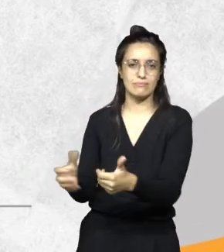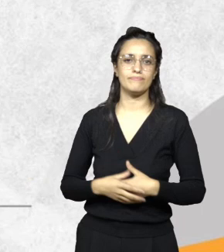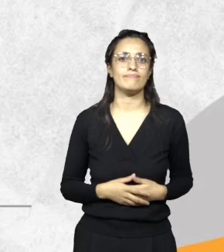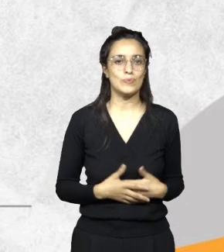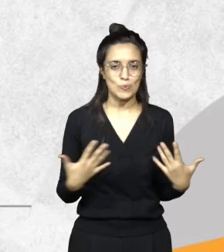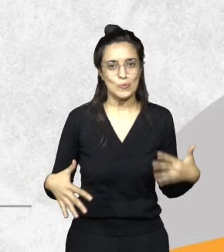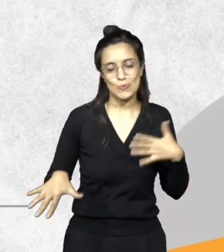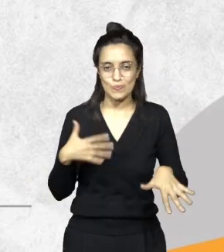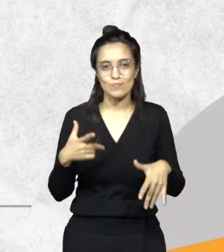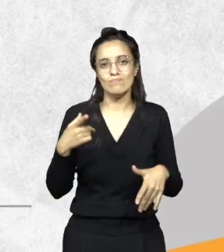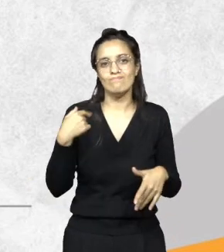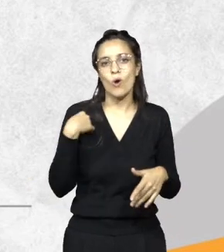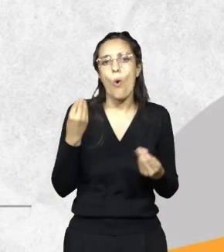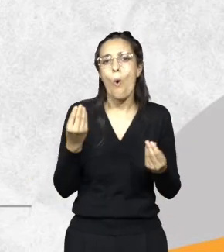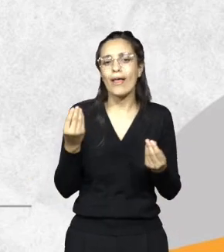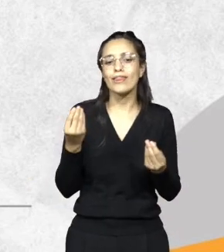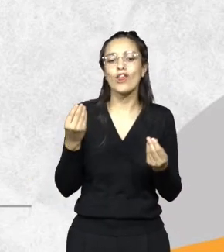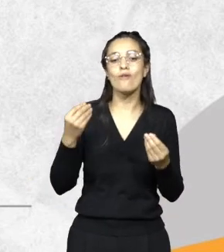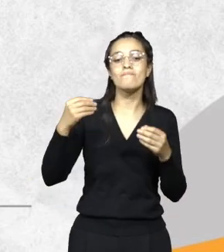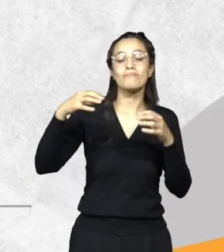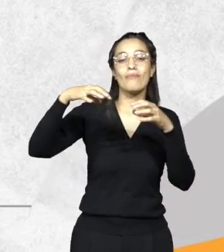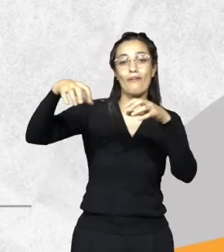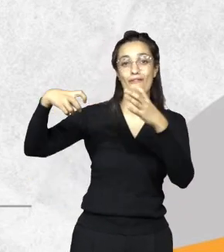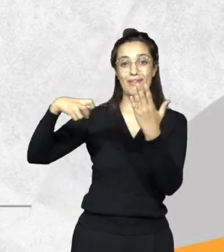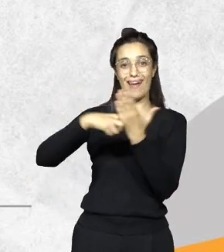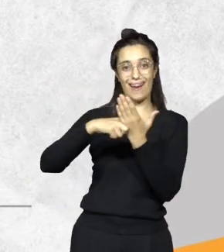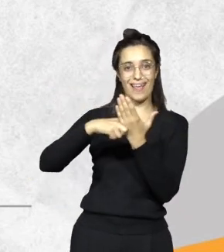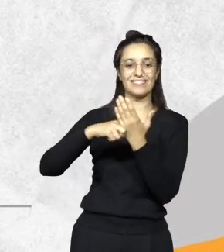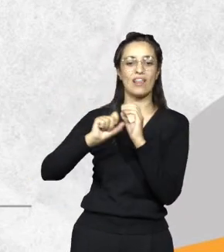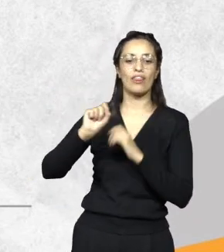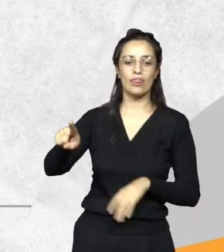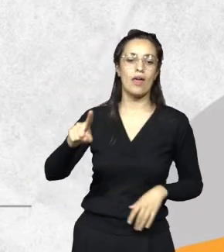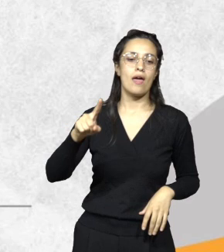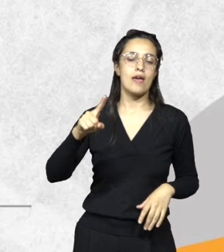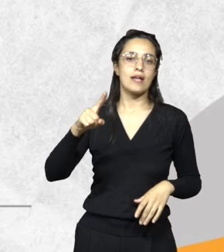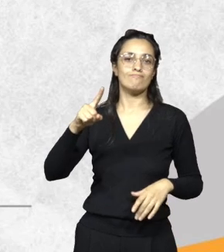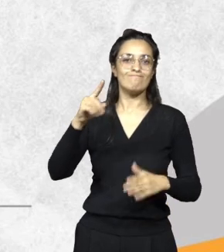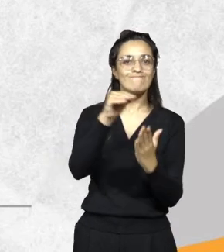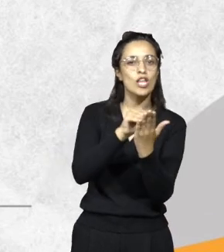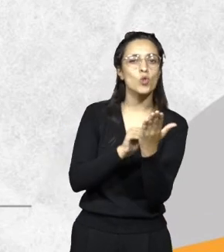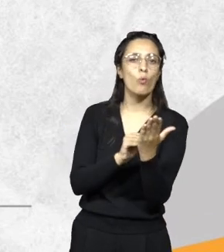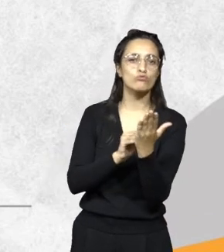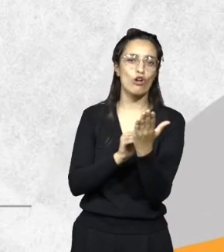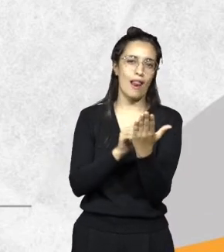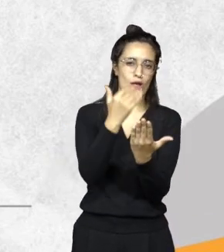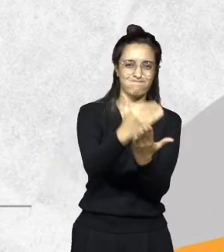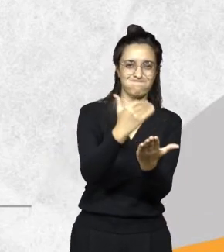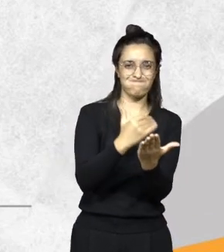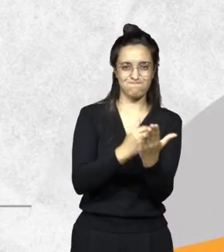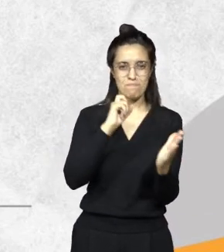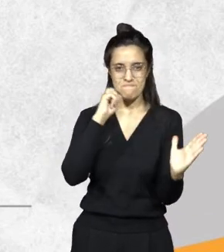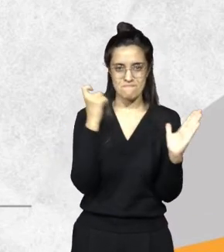entramos a trabajar con las fiscalías de instrucción, cuando lamentablemente se desobedece, se desoye la orden